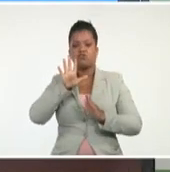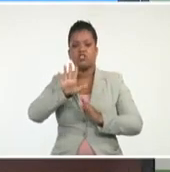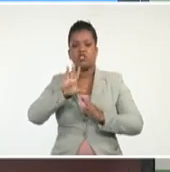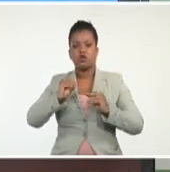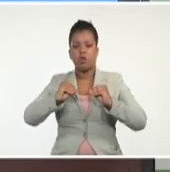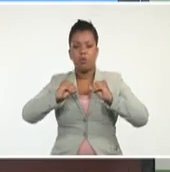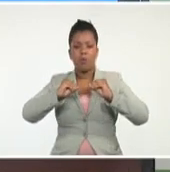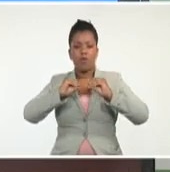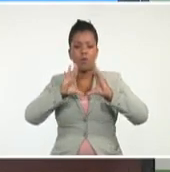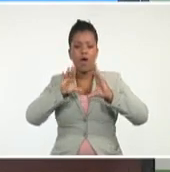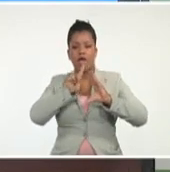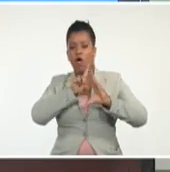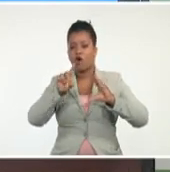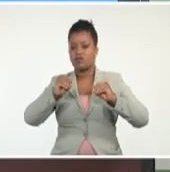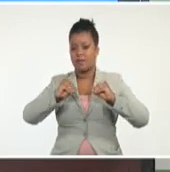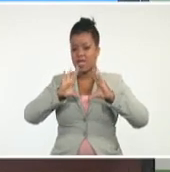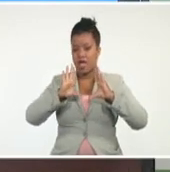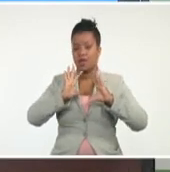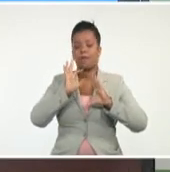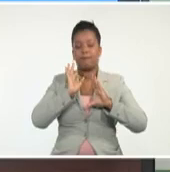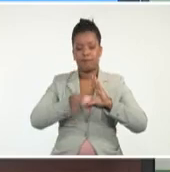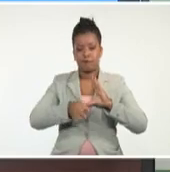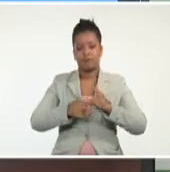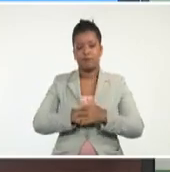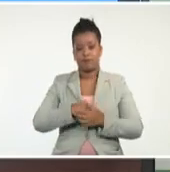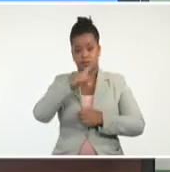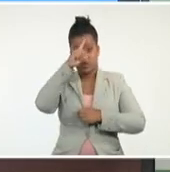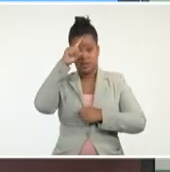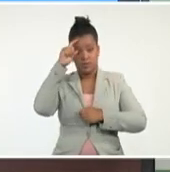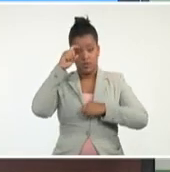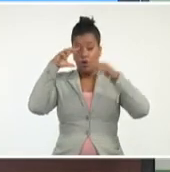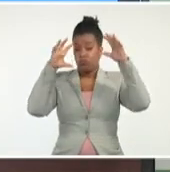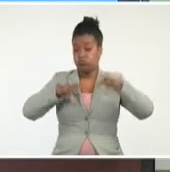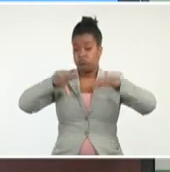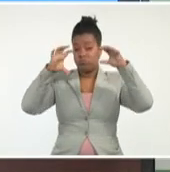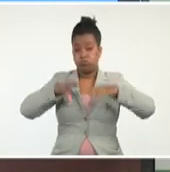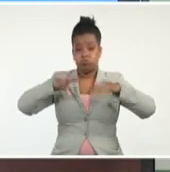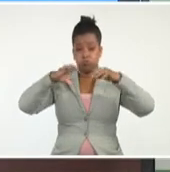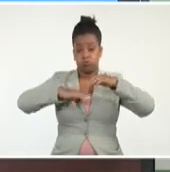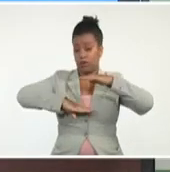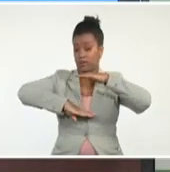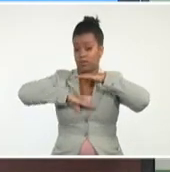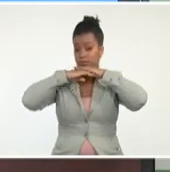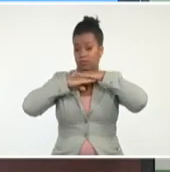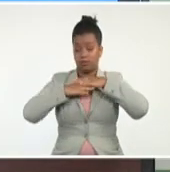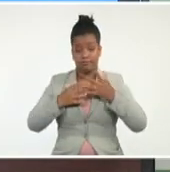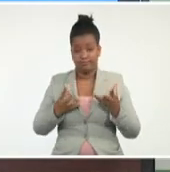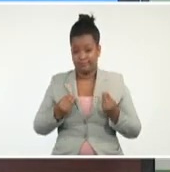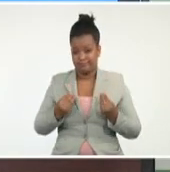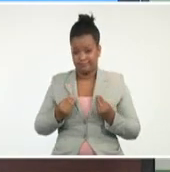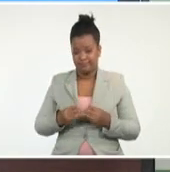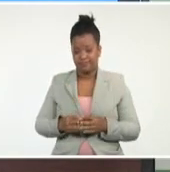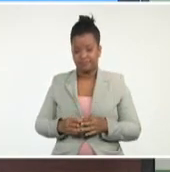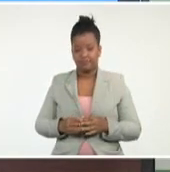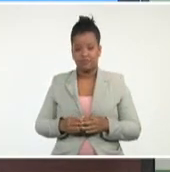las 11. Es decir, en un pequeño periodo de tiempo, 271 milímetros.